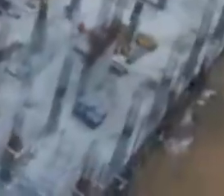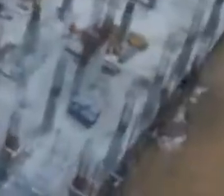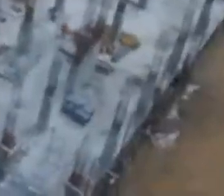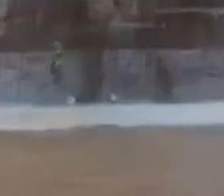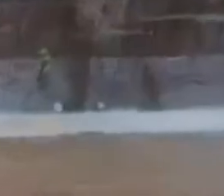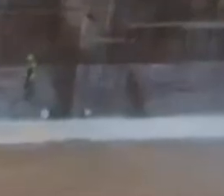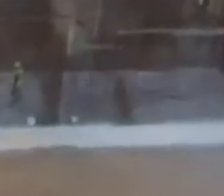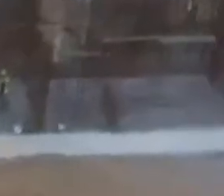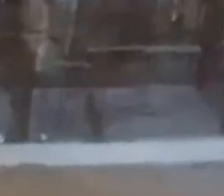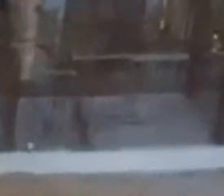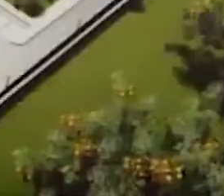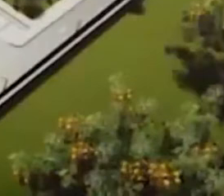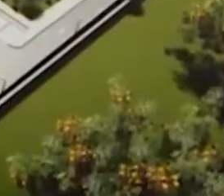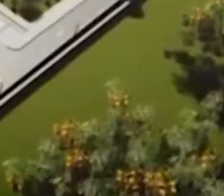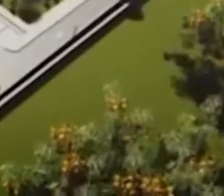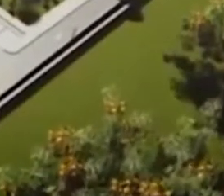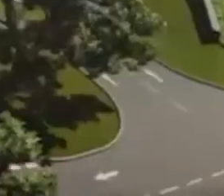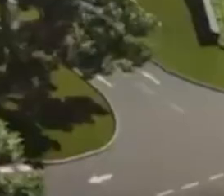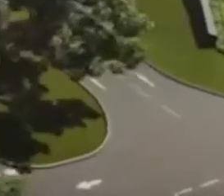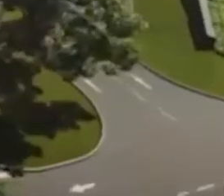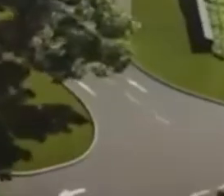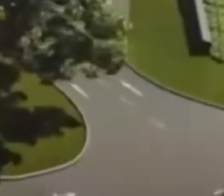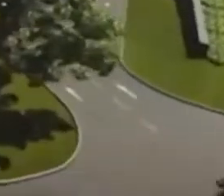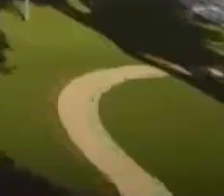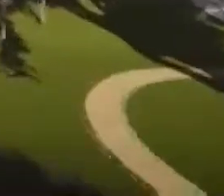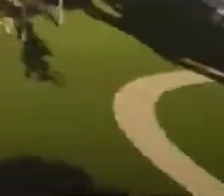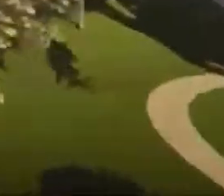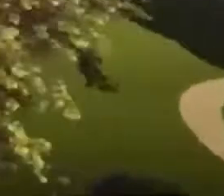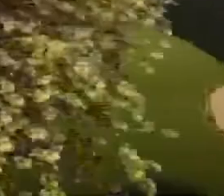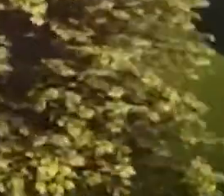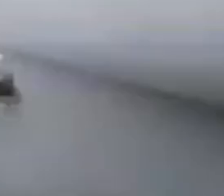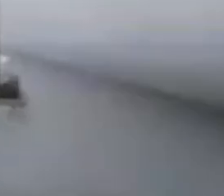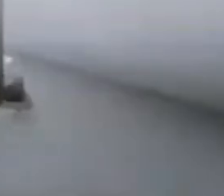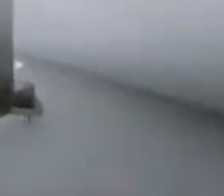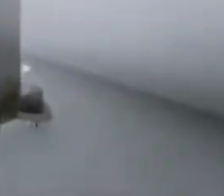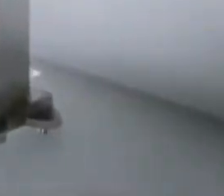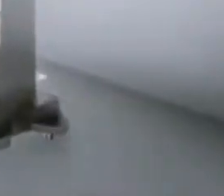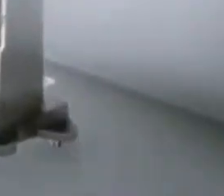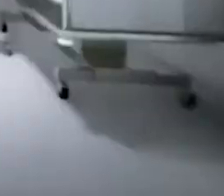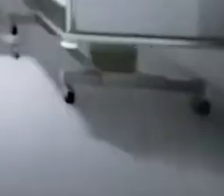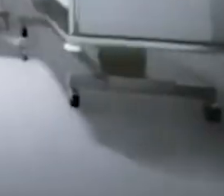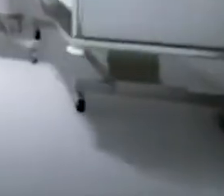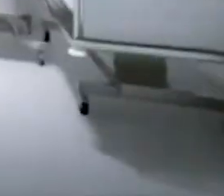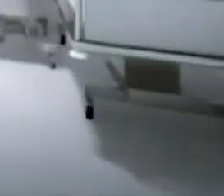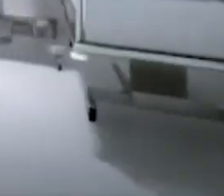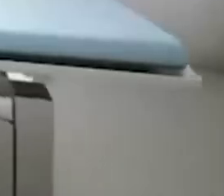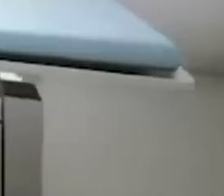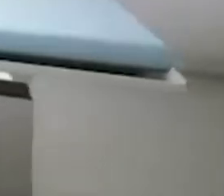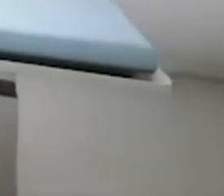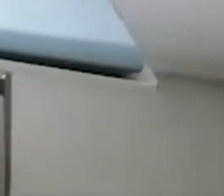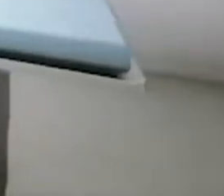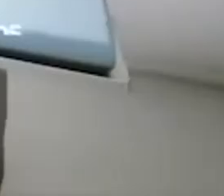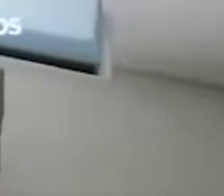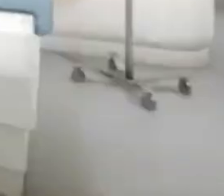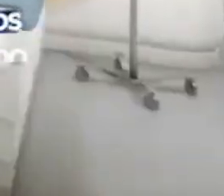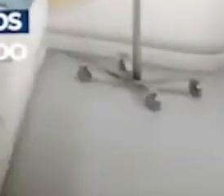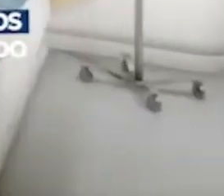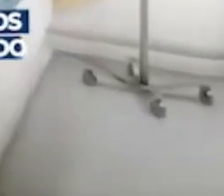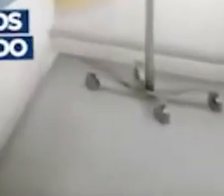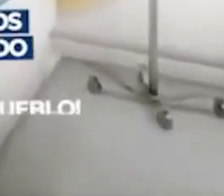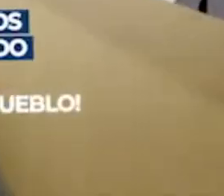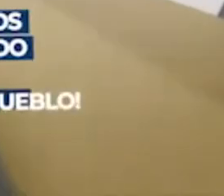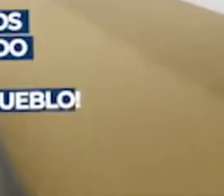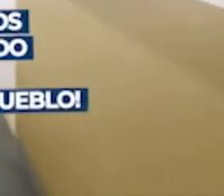que garantizan mayor acceso a un servicio de salud gratuito y de calidad para todas las familias nicaragüenses